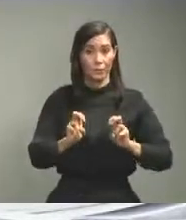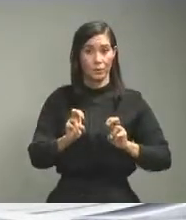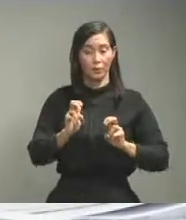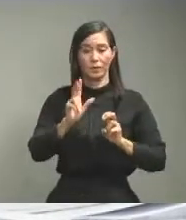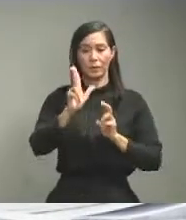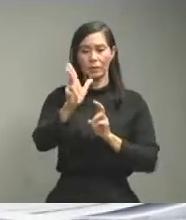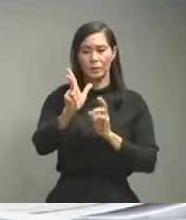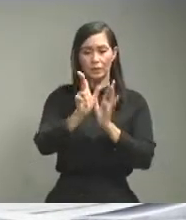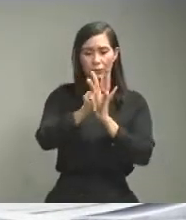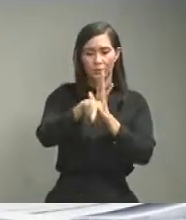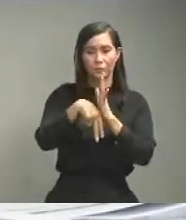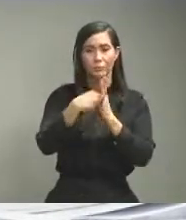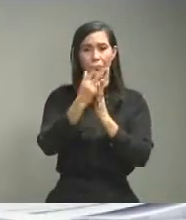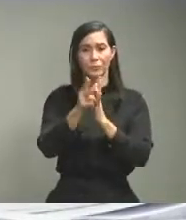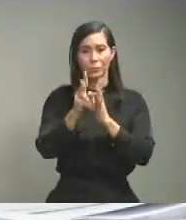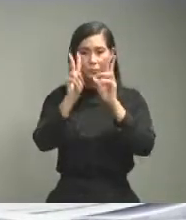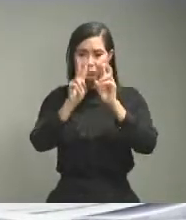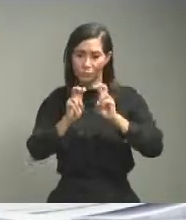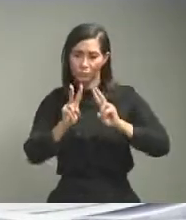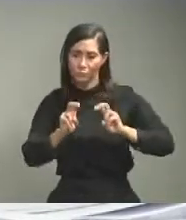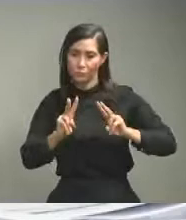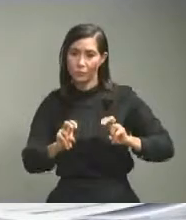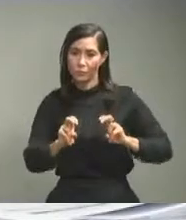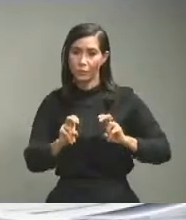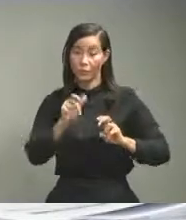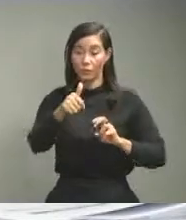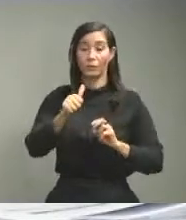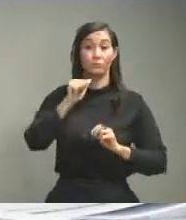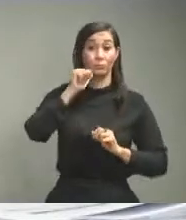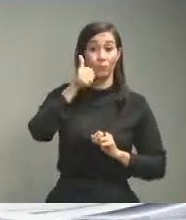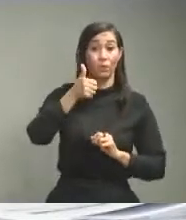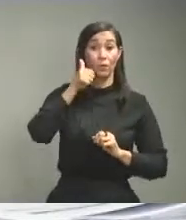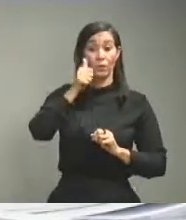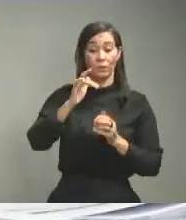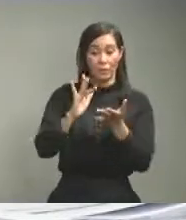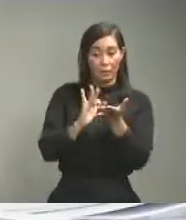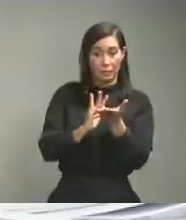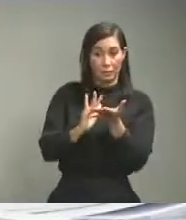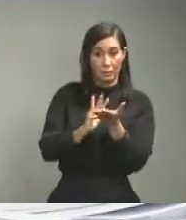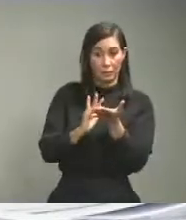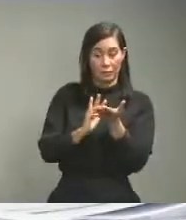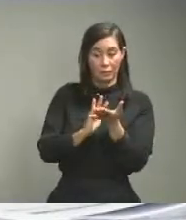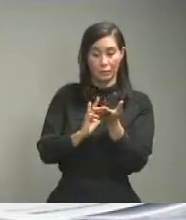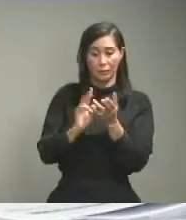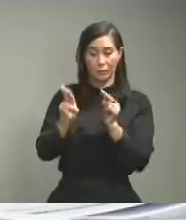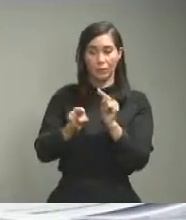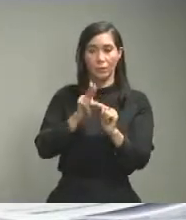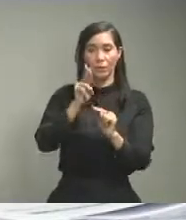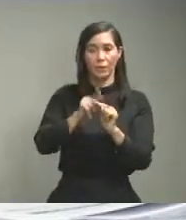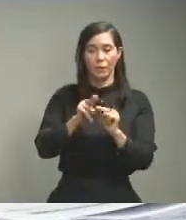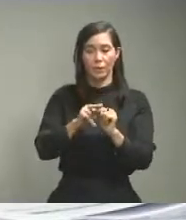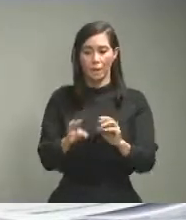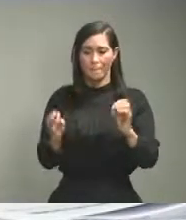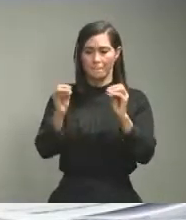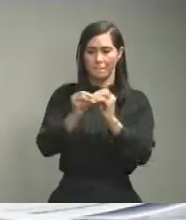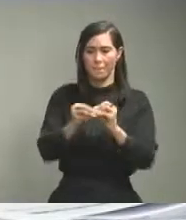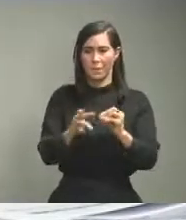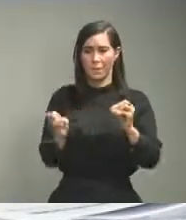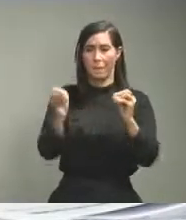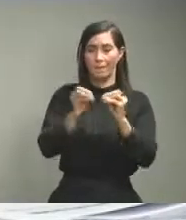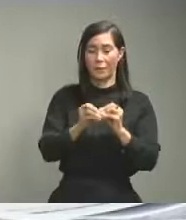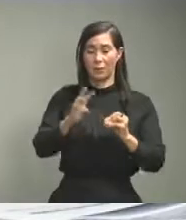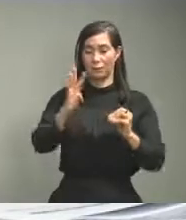Con lo cual, diariamente, el Laboratorio Nacional va a cuadruplicar el número de